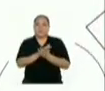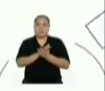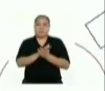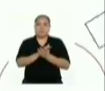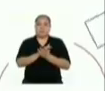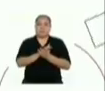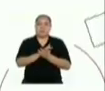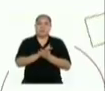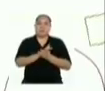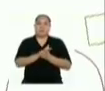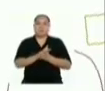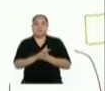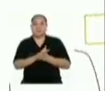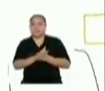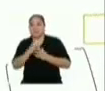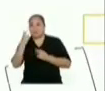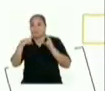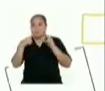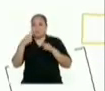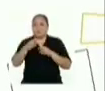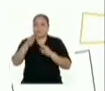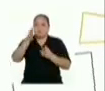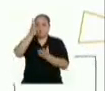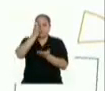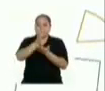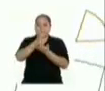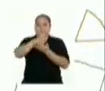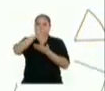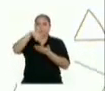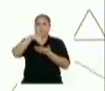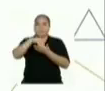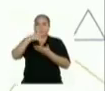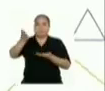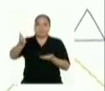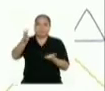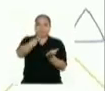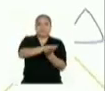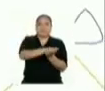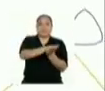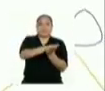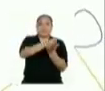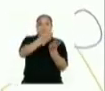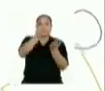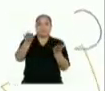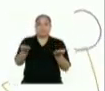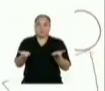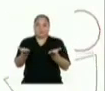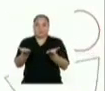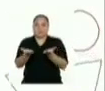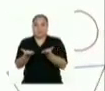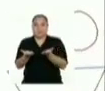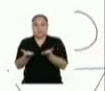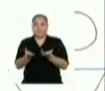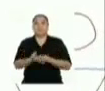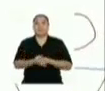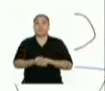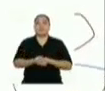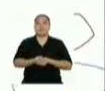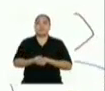corto, y tomamos como referencia los puntos medios del lado de los anchos, y luego lo desdoblamos.